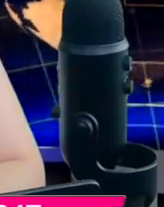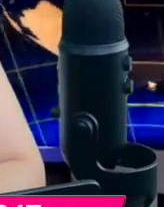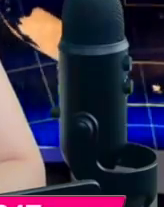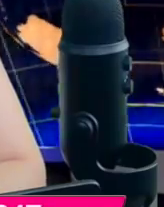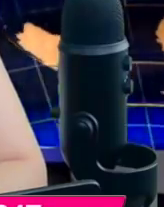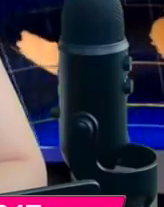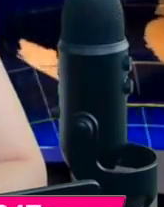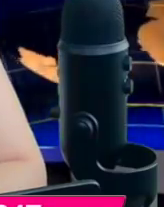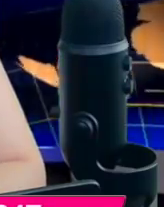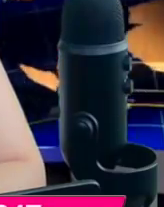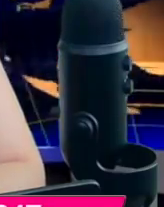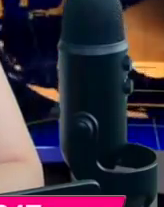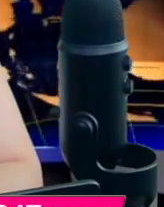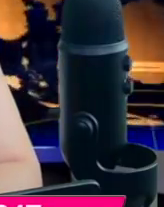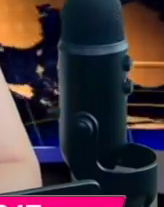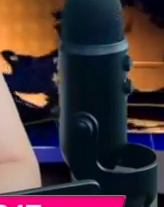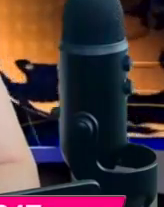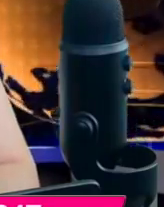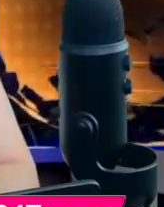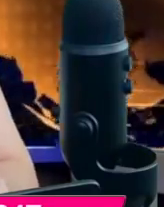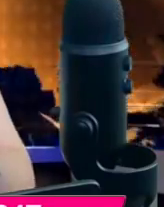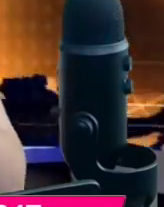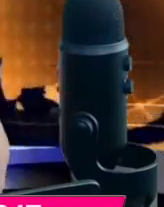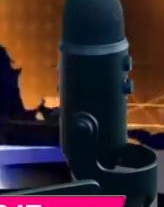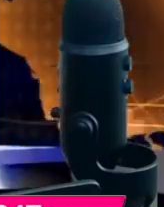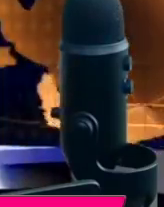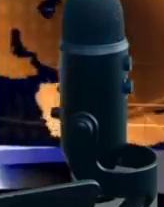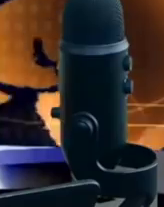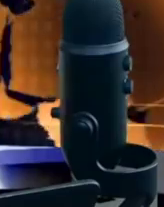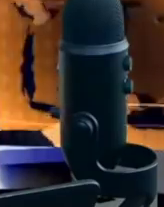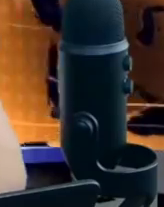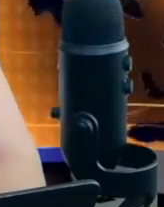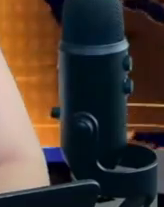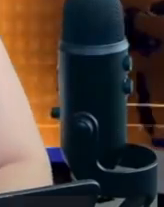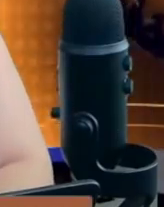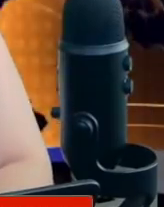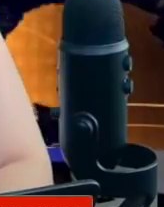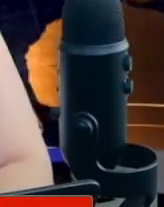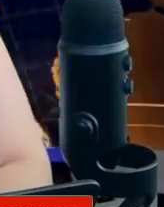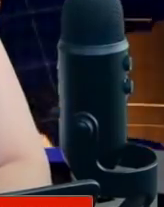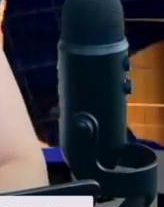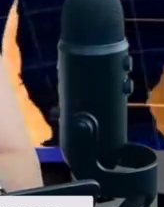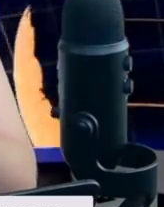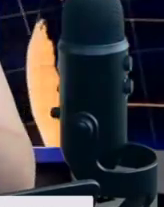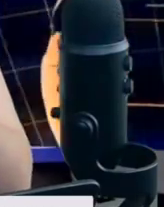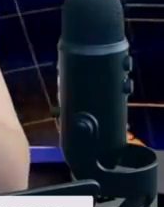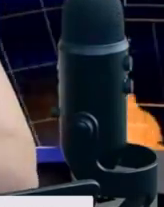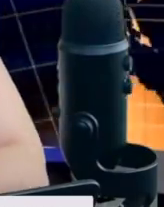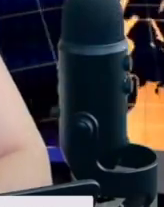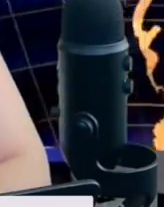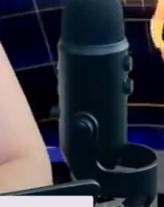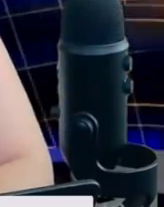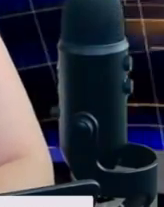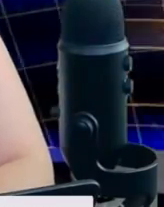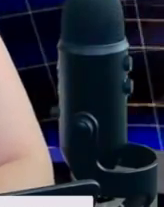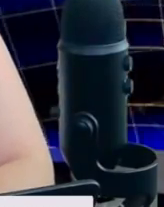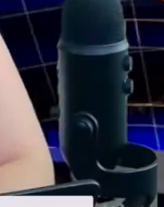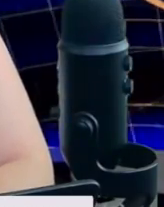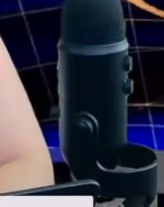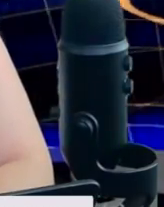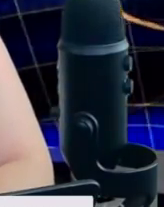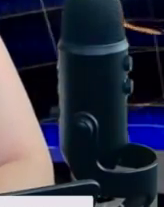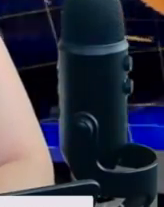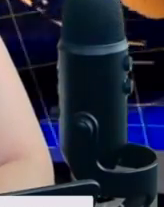activen la campanita para que estén al pendiente de los contenidos que generamos para todos ustedes. No se olviden de dejarnos su opinión en la caja de los comentarios